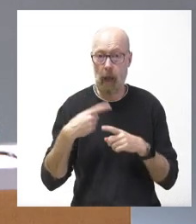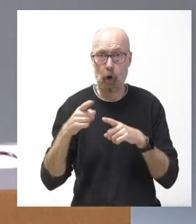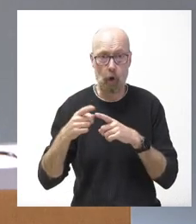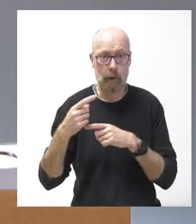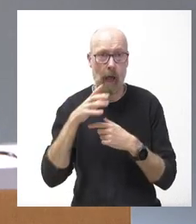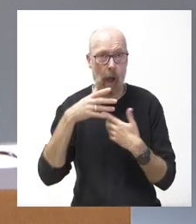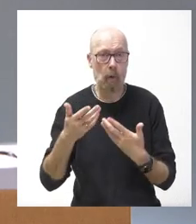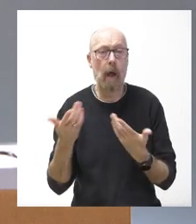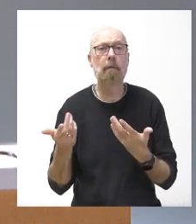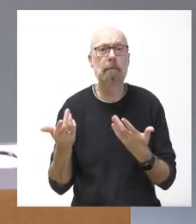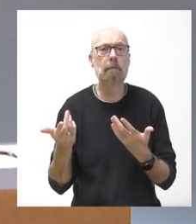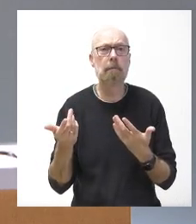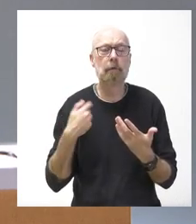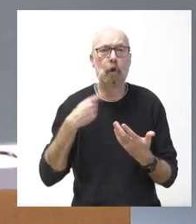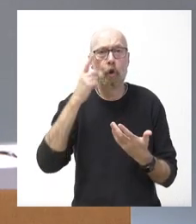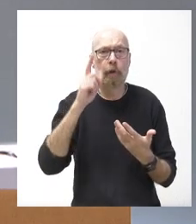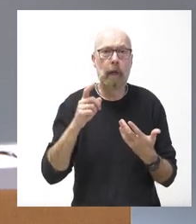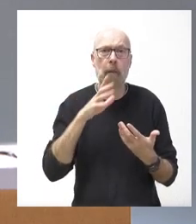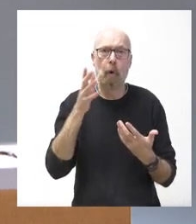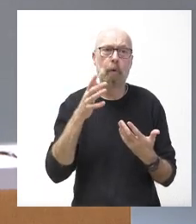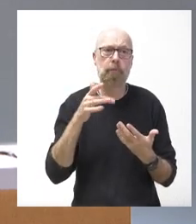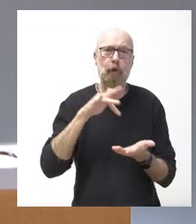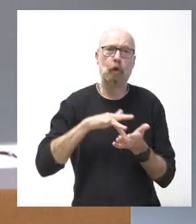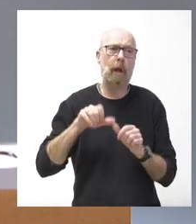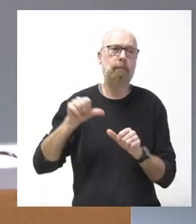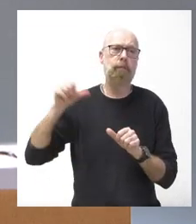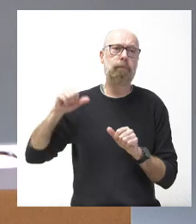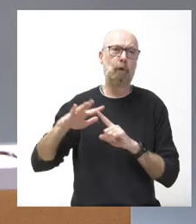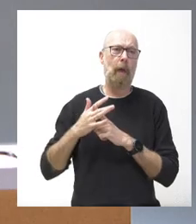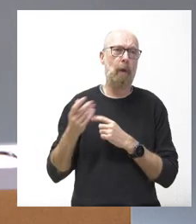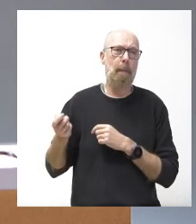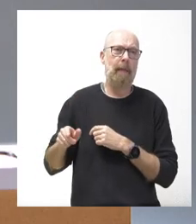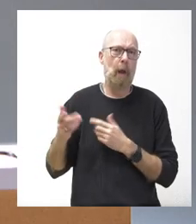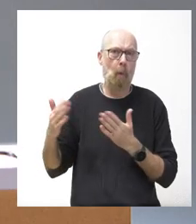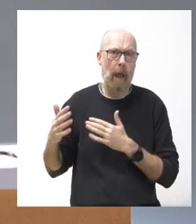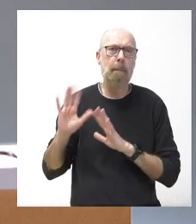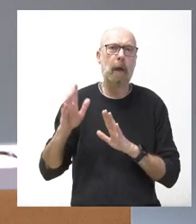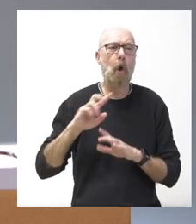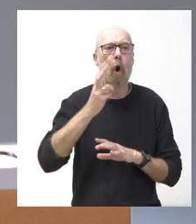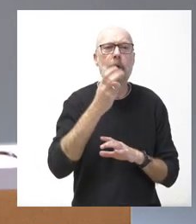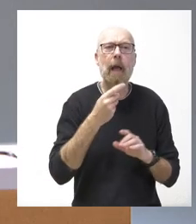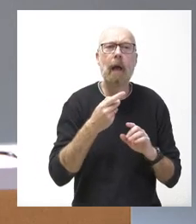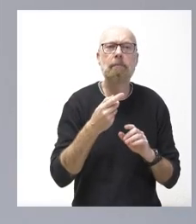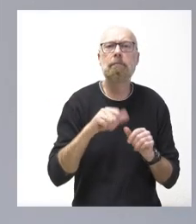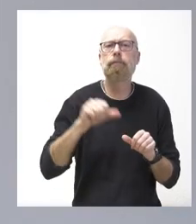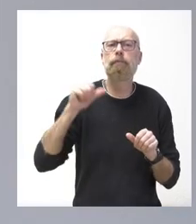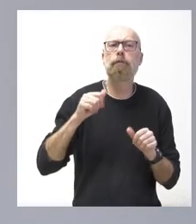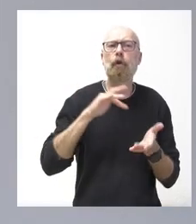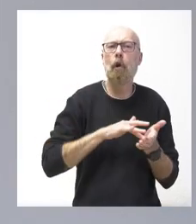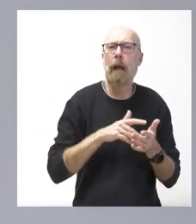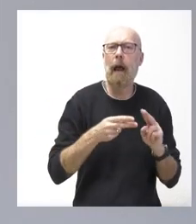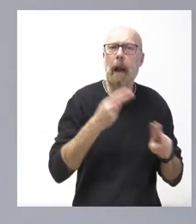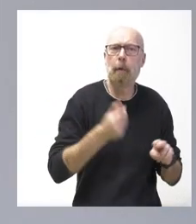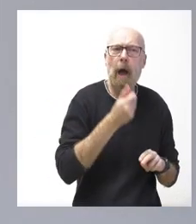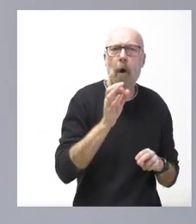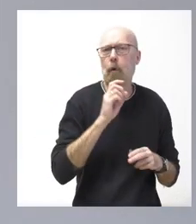en catástrofes similares no ha habido, pero en otras catástrofes ha funcionado de una forma más ágil. Bien, lo que puedo